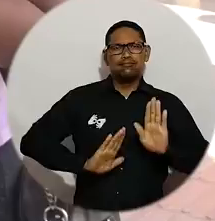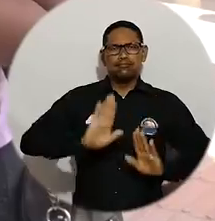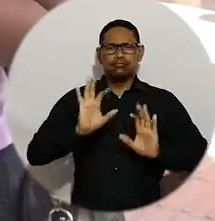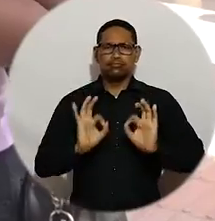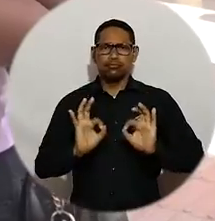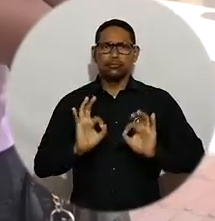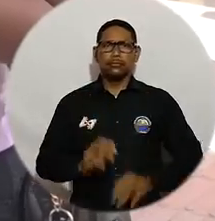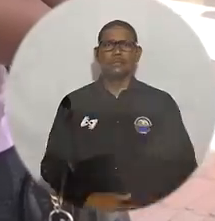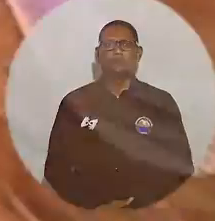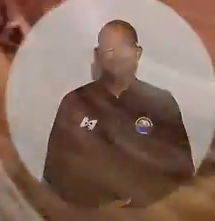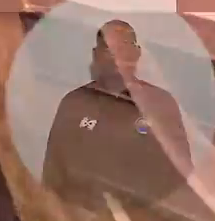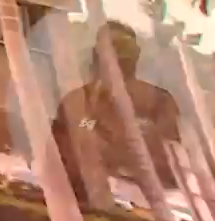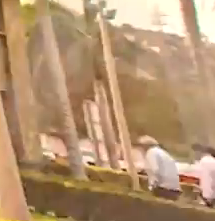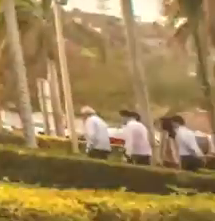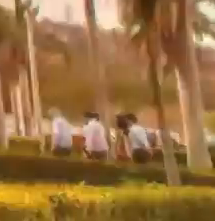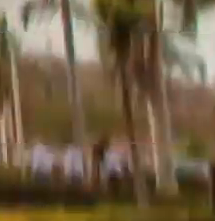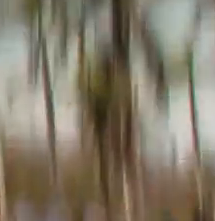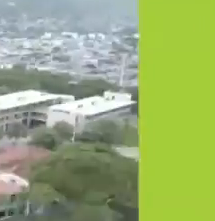participaron activamente.